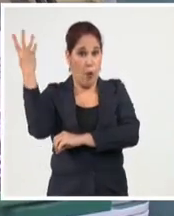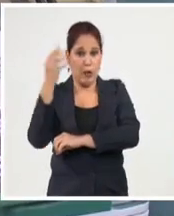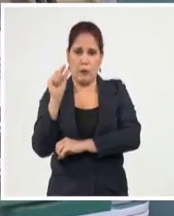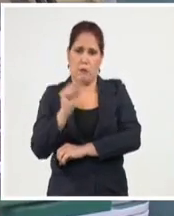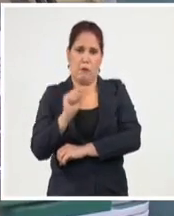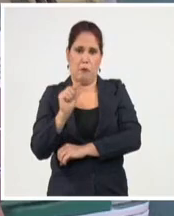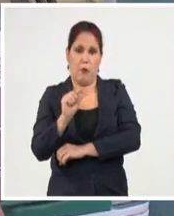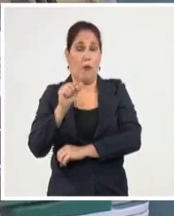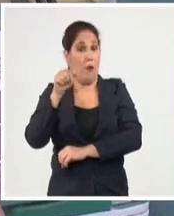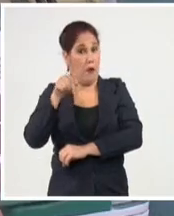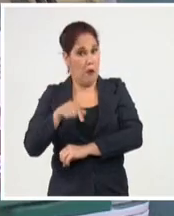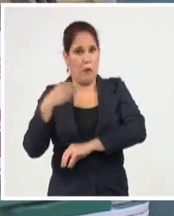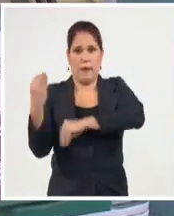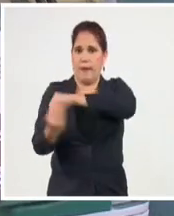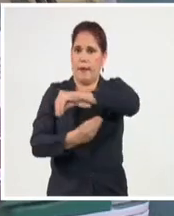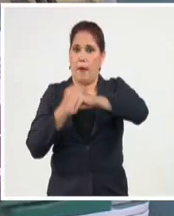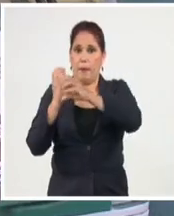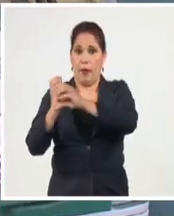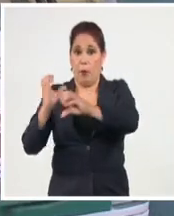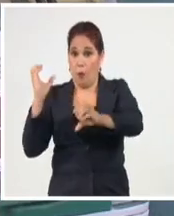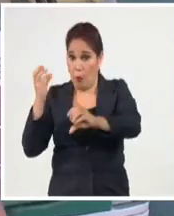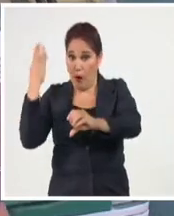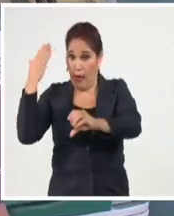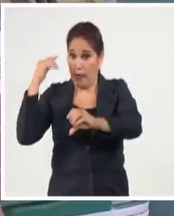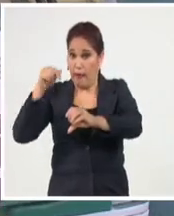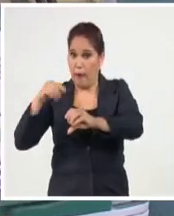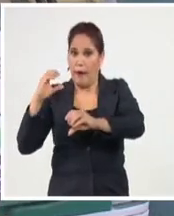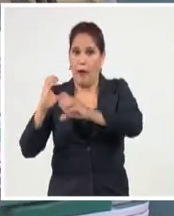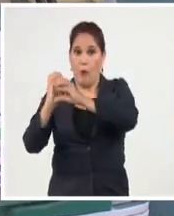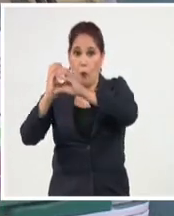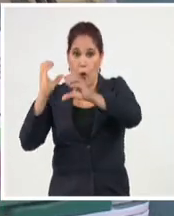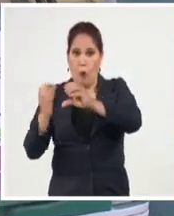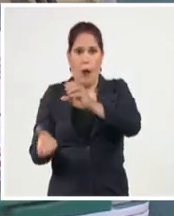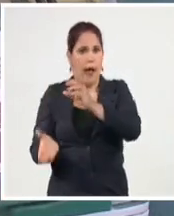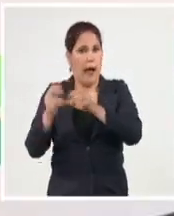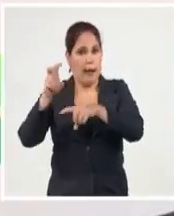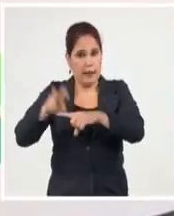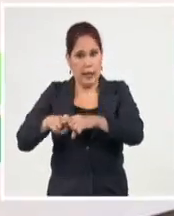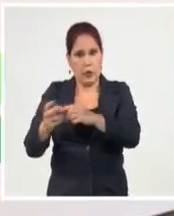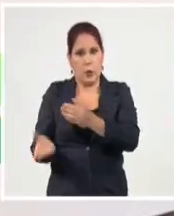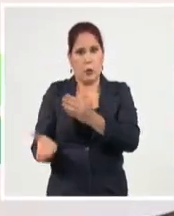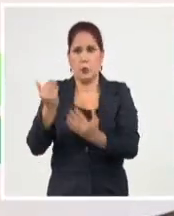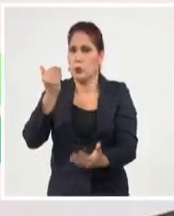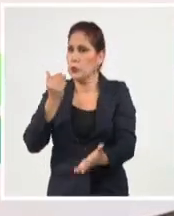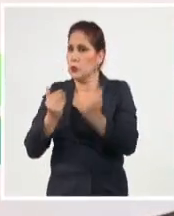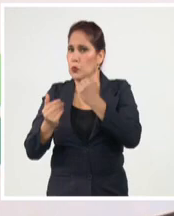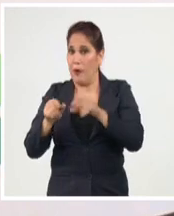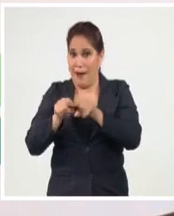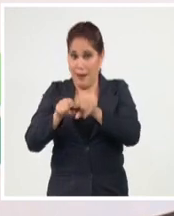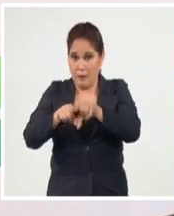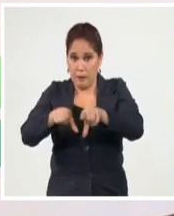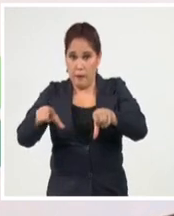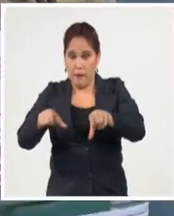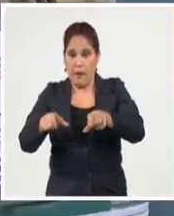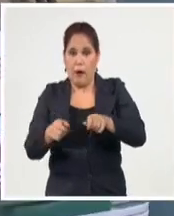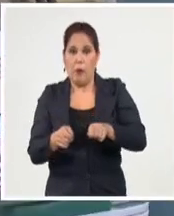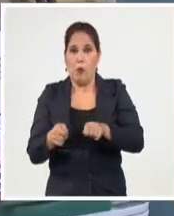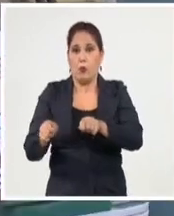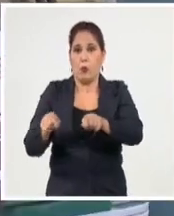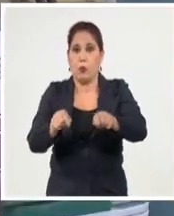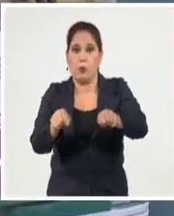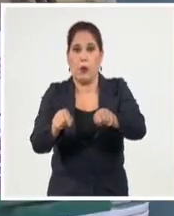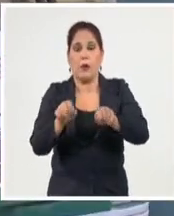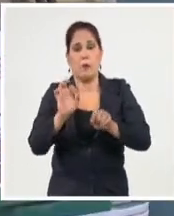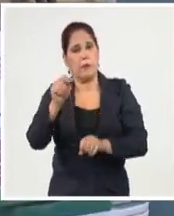convención de un ómnibus que tiene un salón con cierta capacidad y estamos habilitándolo para el traslado en ambulancia, o sea,